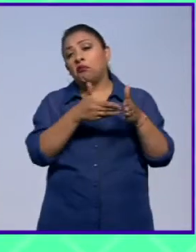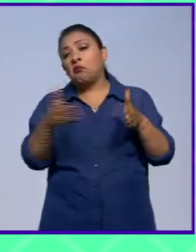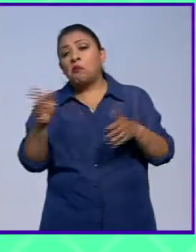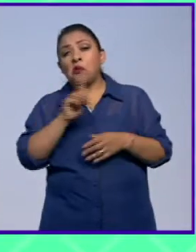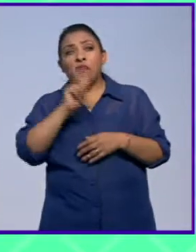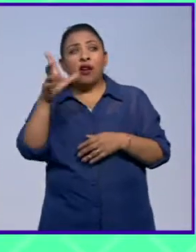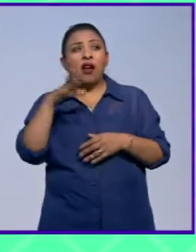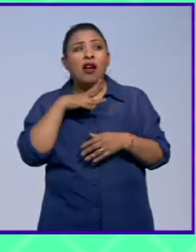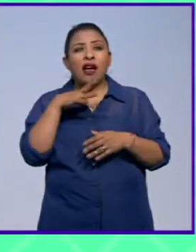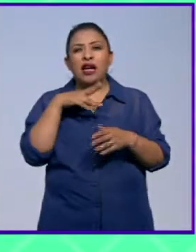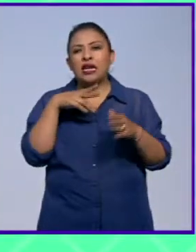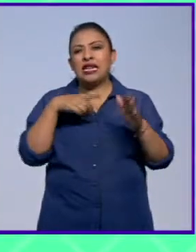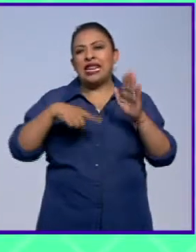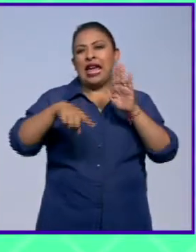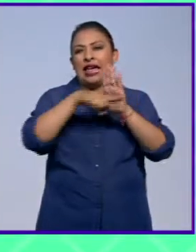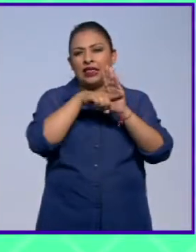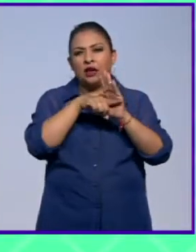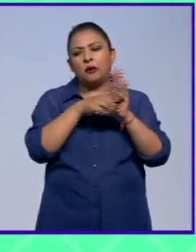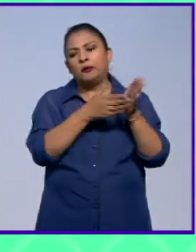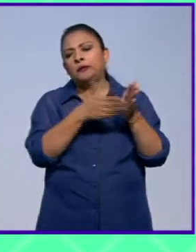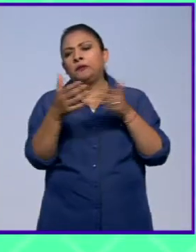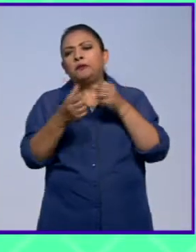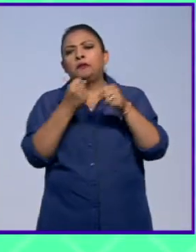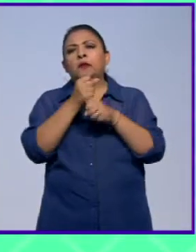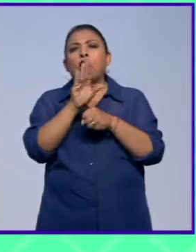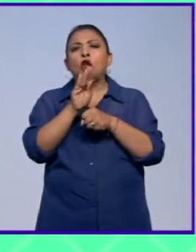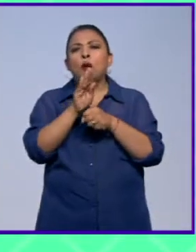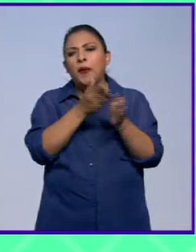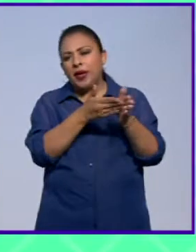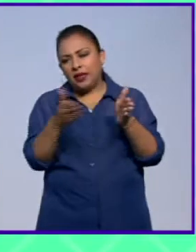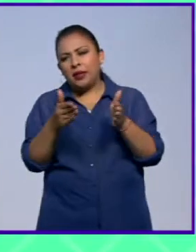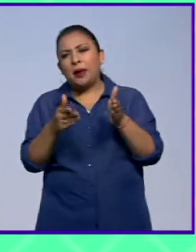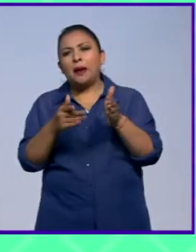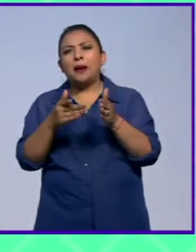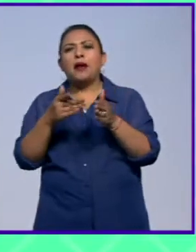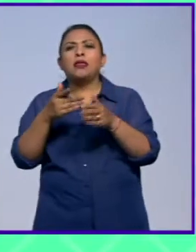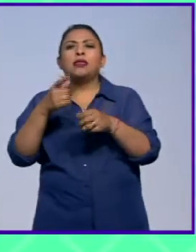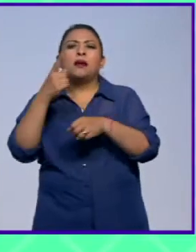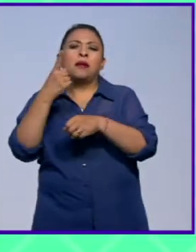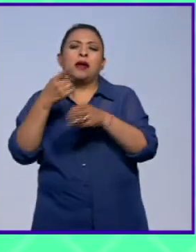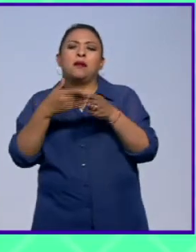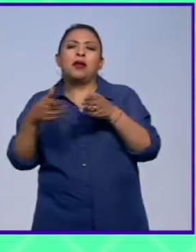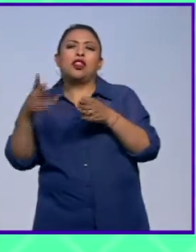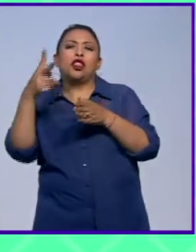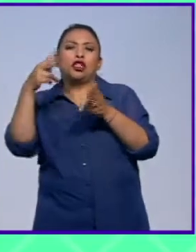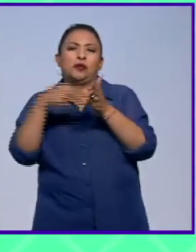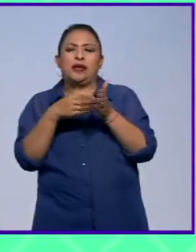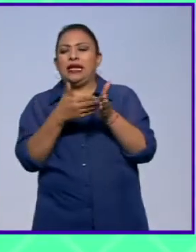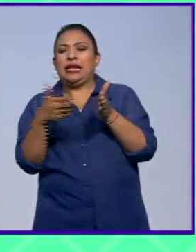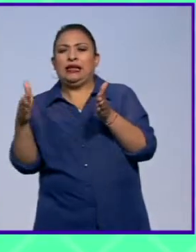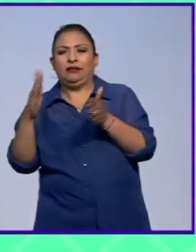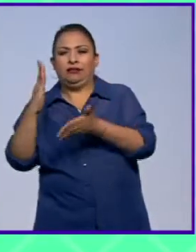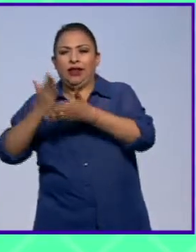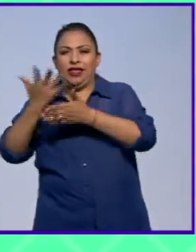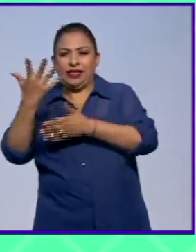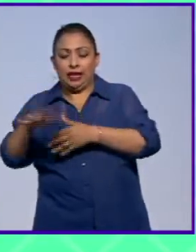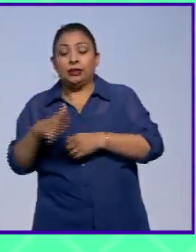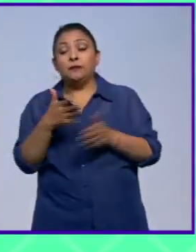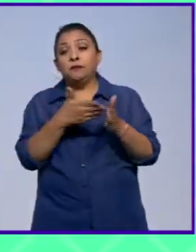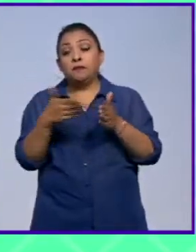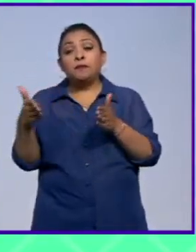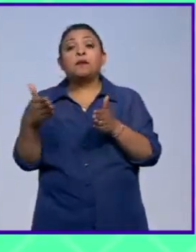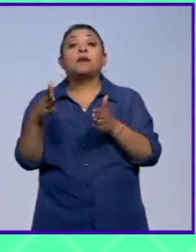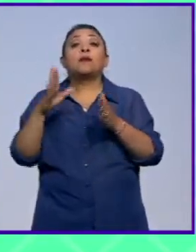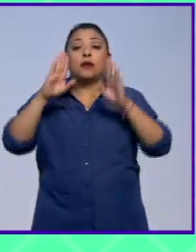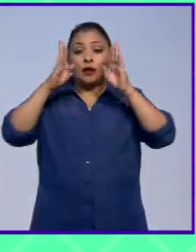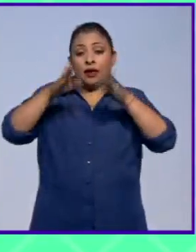trabajé con negativo abarca toda la década de los 90 y la primer década de los años 2000, en términos